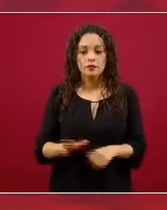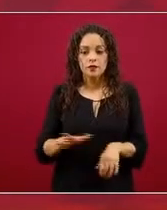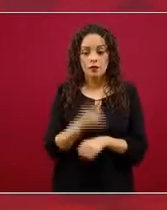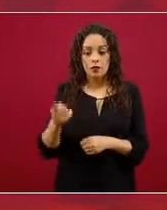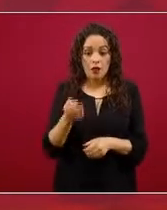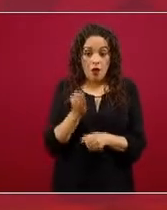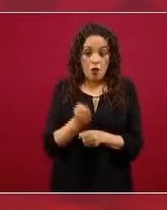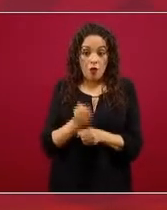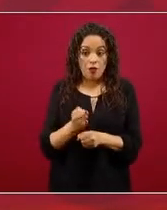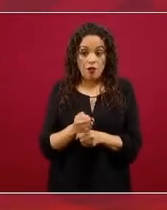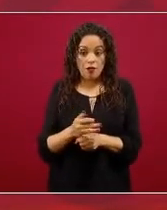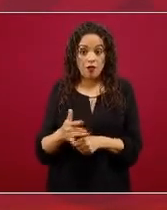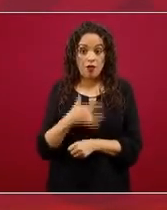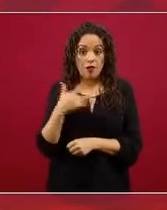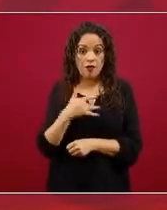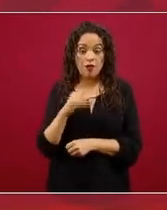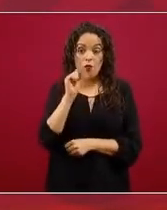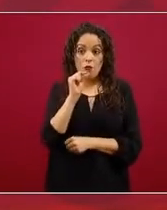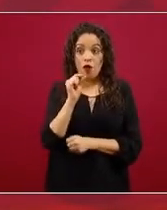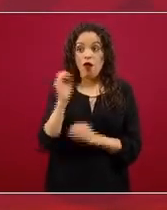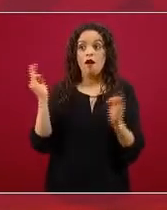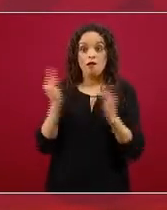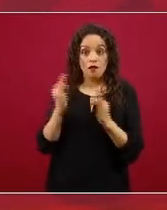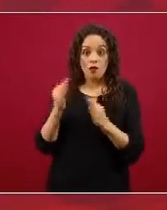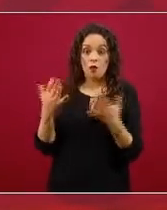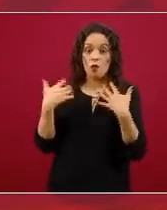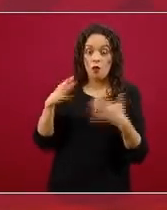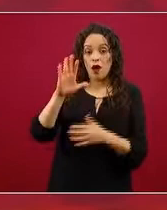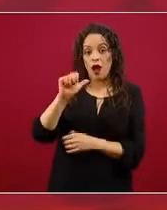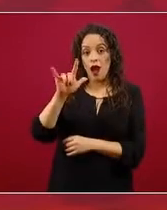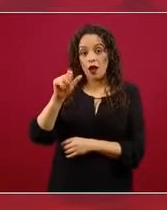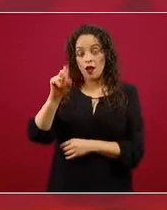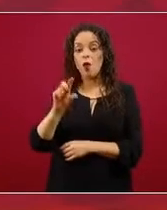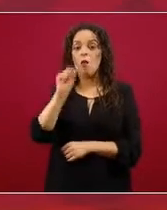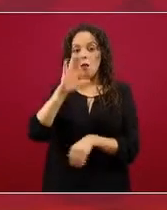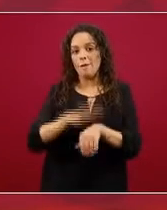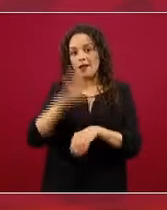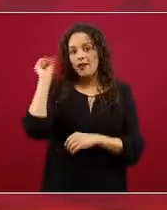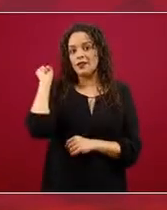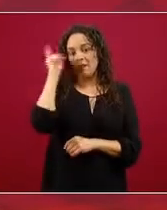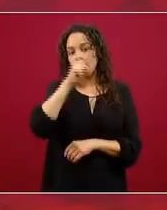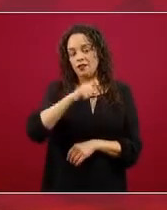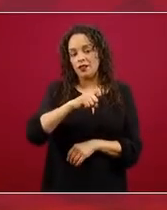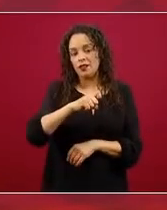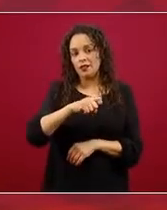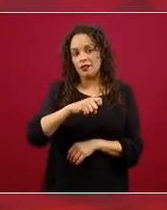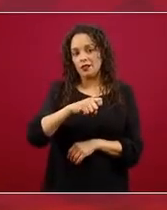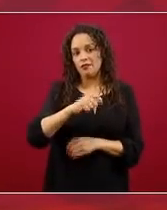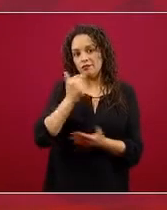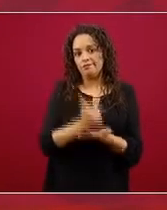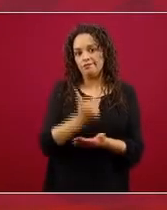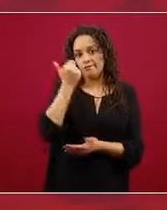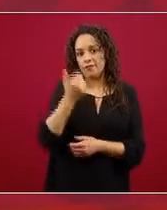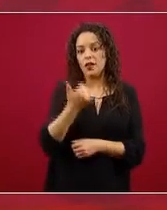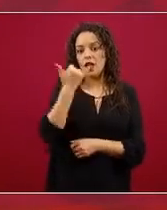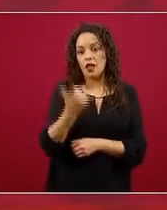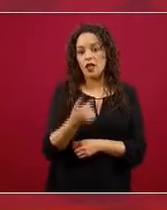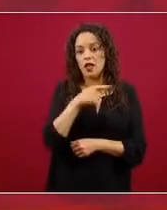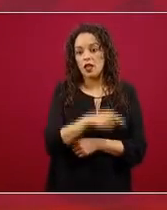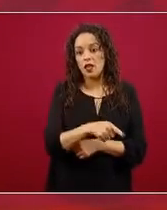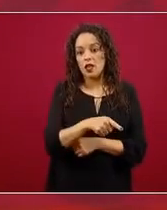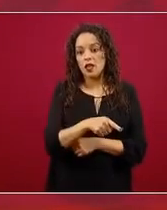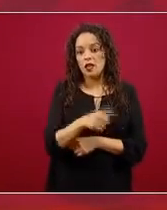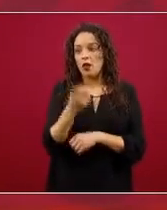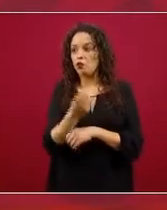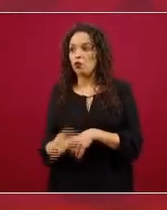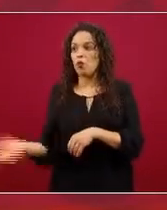temperatura cálida eso puede complicarse y mantener baja actividad física a lo